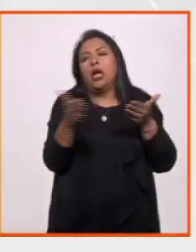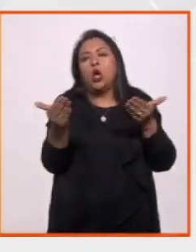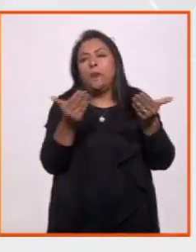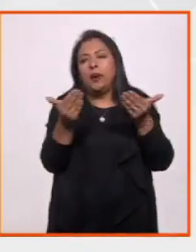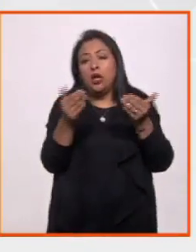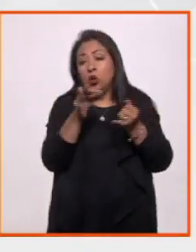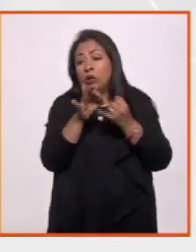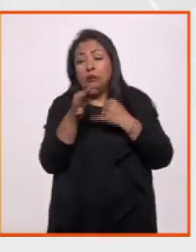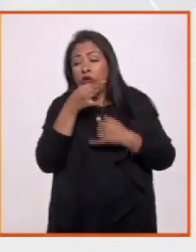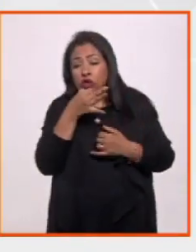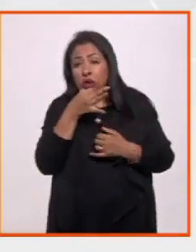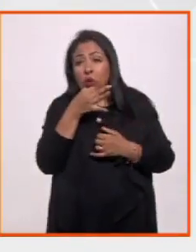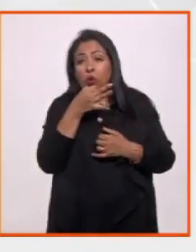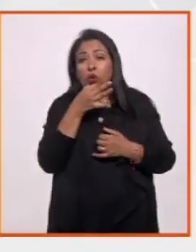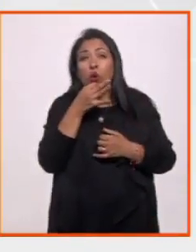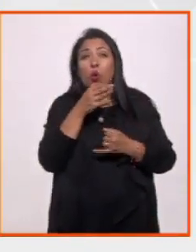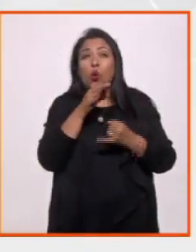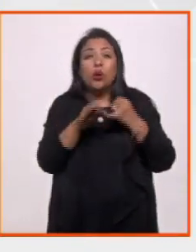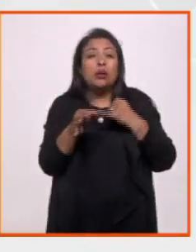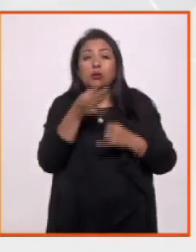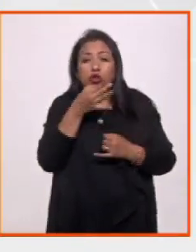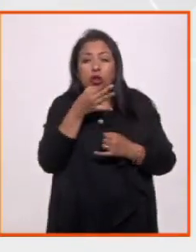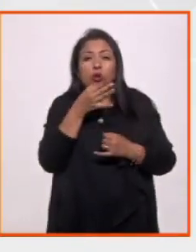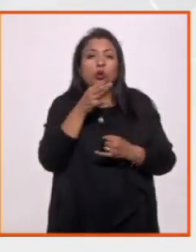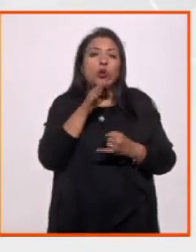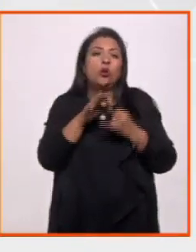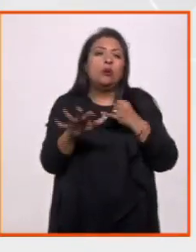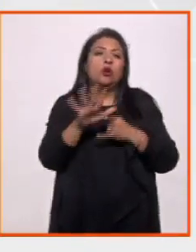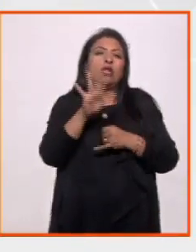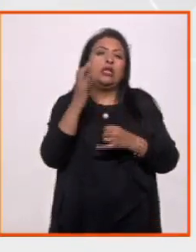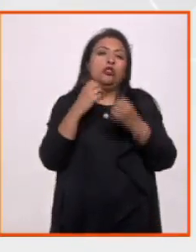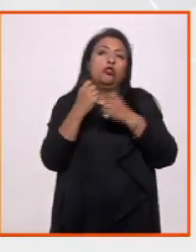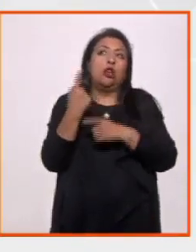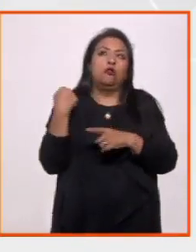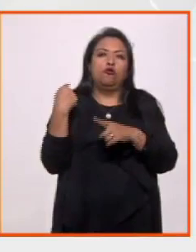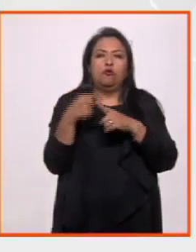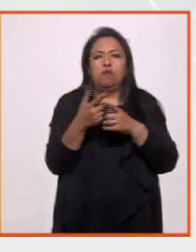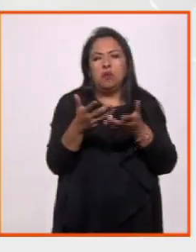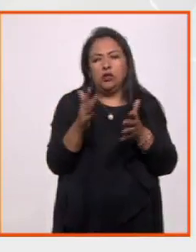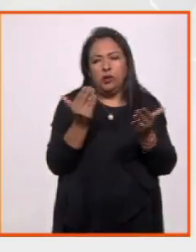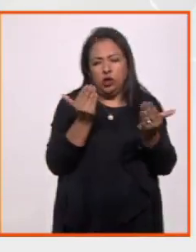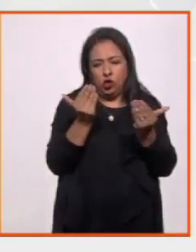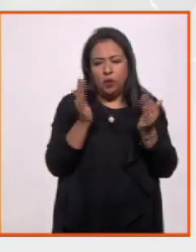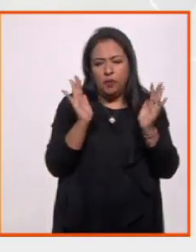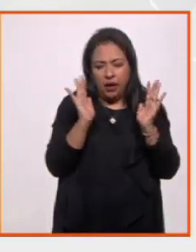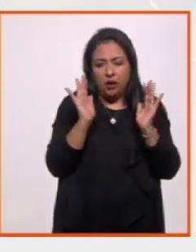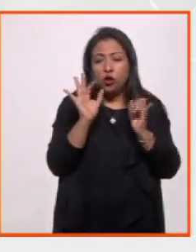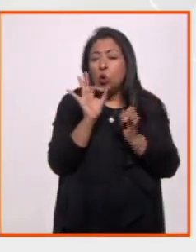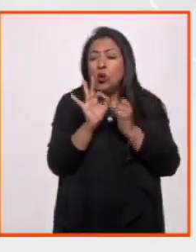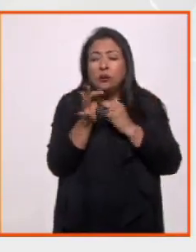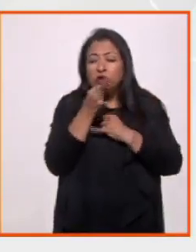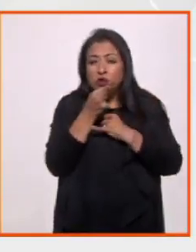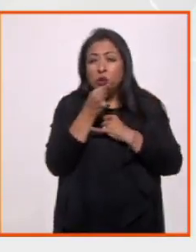llegamos al último segundo, el último segundo es los últimos 500 años más o menos, es el último segundo, esa civilización,